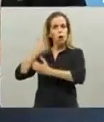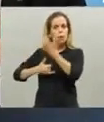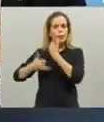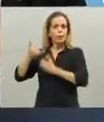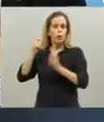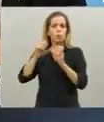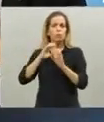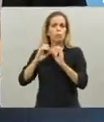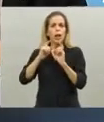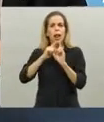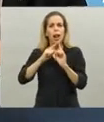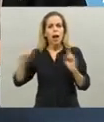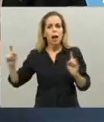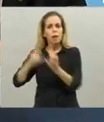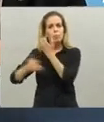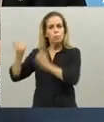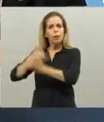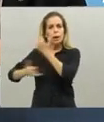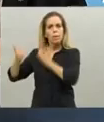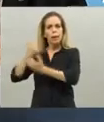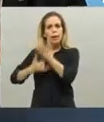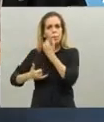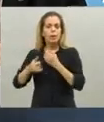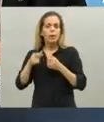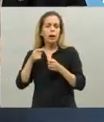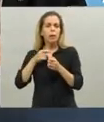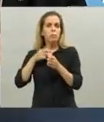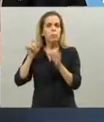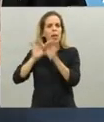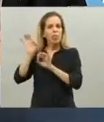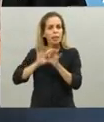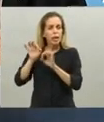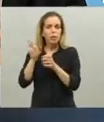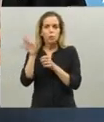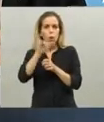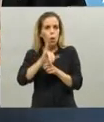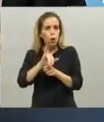la curva para tomar experiencias, monitoreamos diariamente.